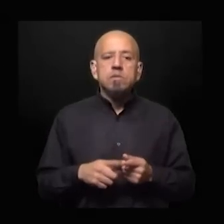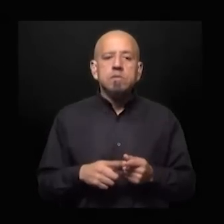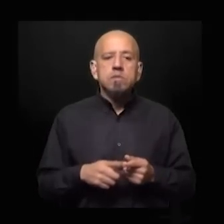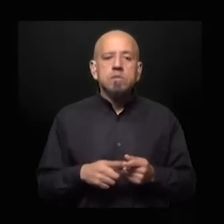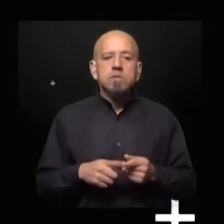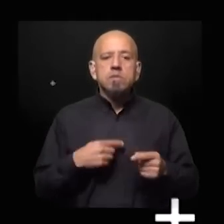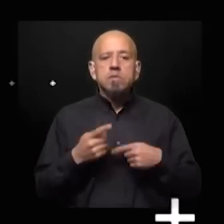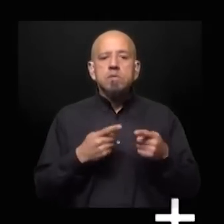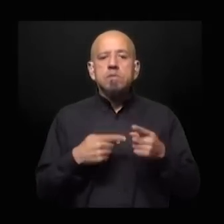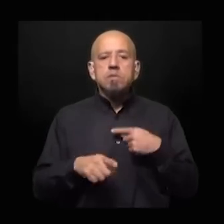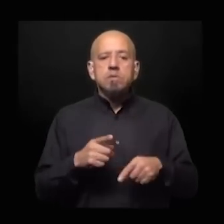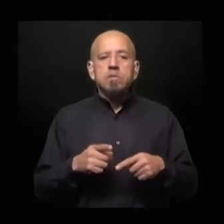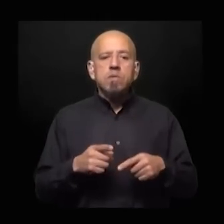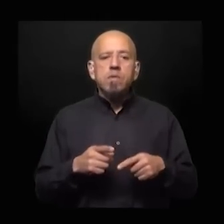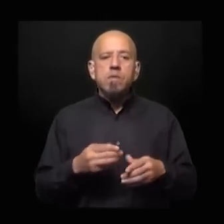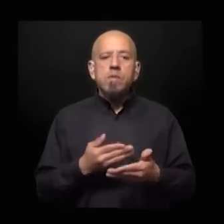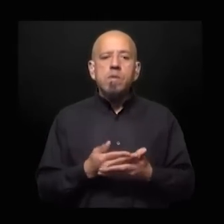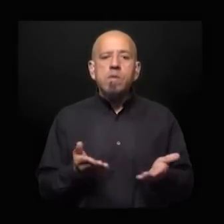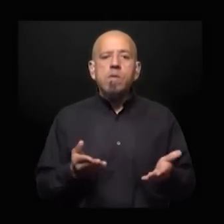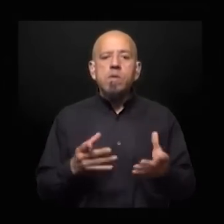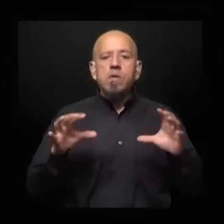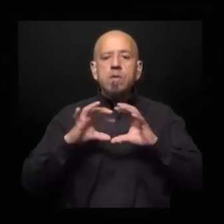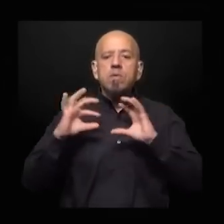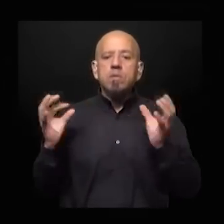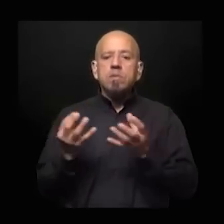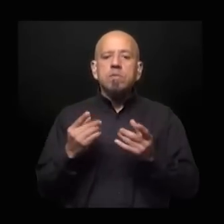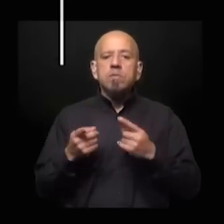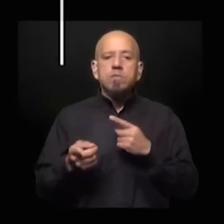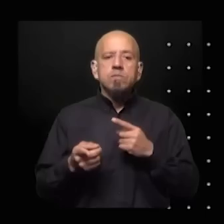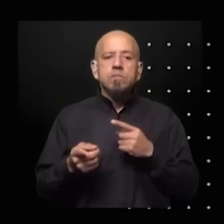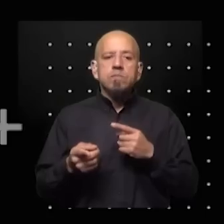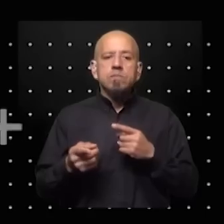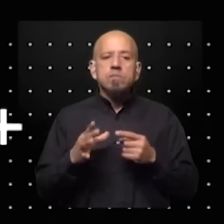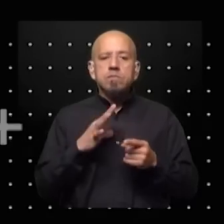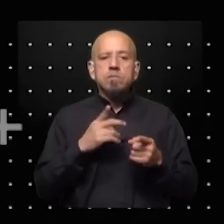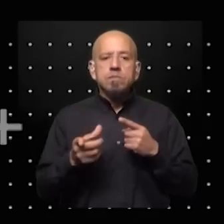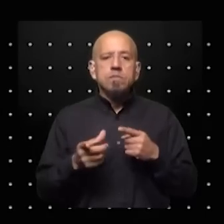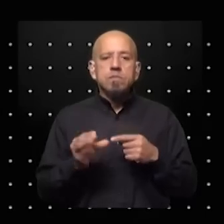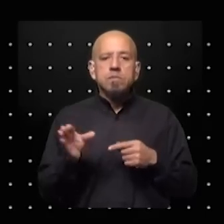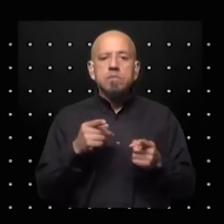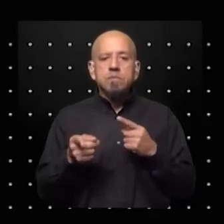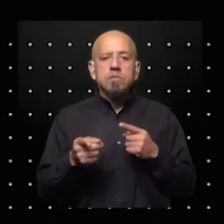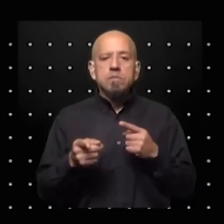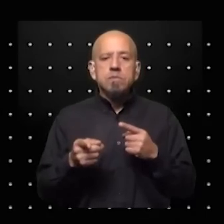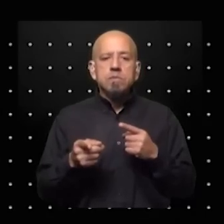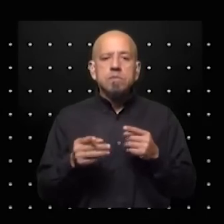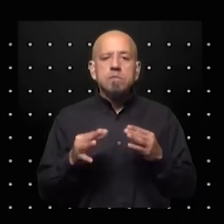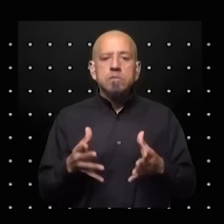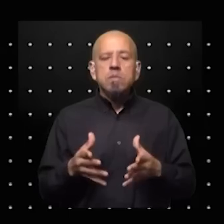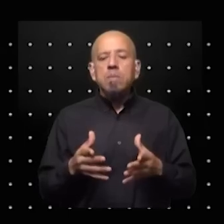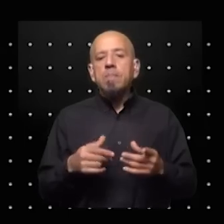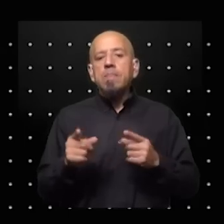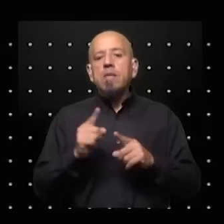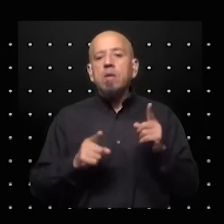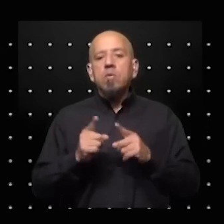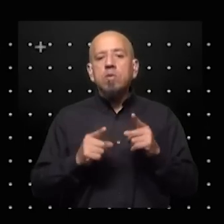por dividirlo entre progresistas y conservadores del mundo a todos les ha pasado esto y en todos los lugares han surgido este tipo de figuras algunas